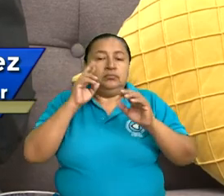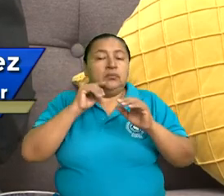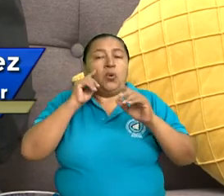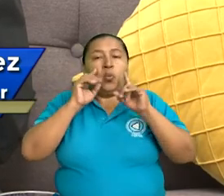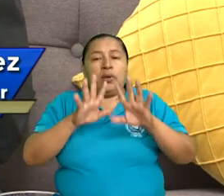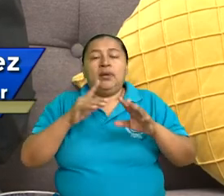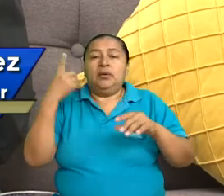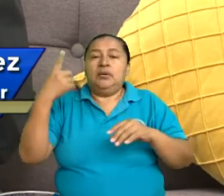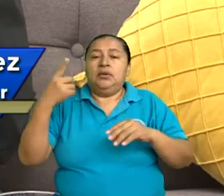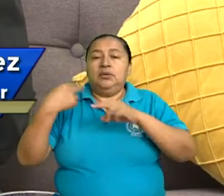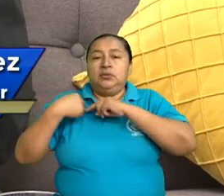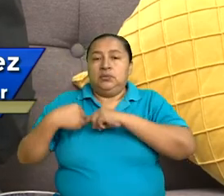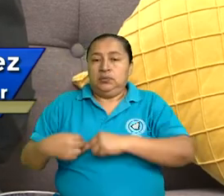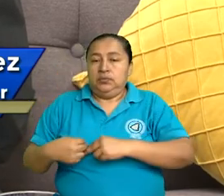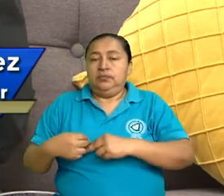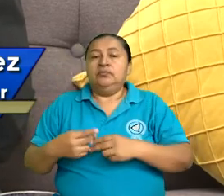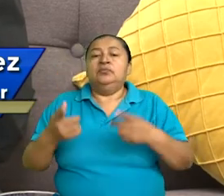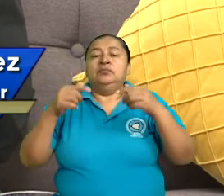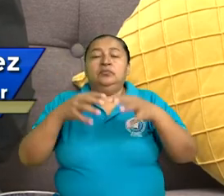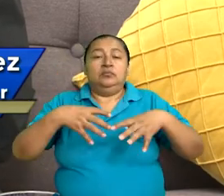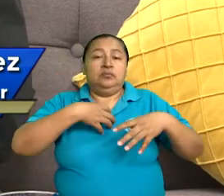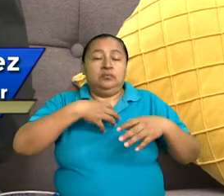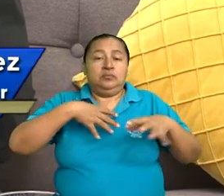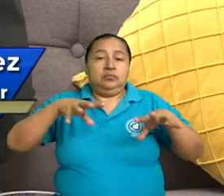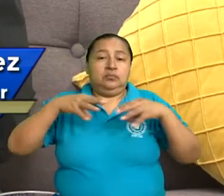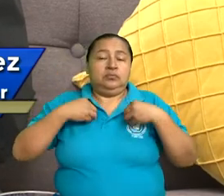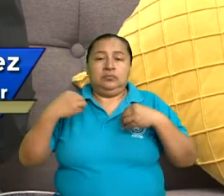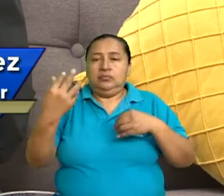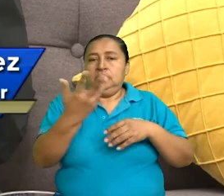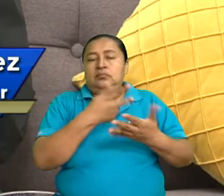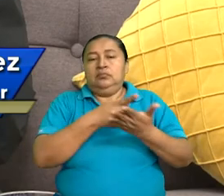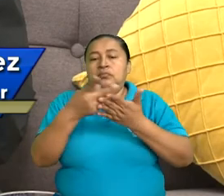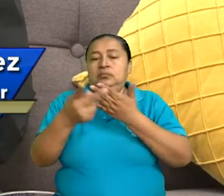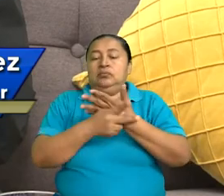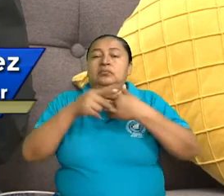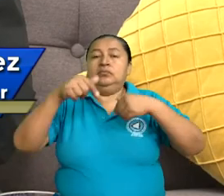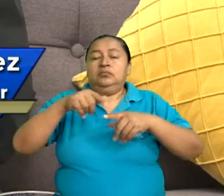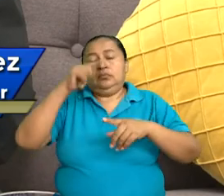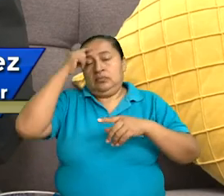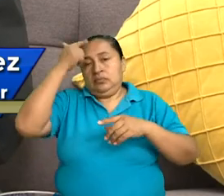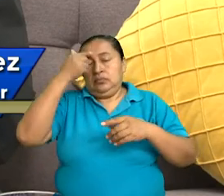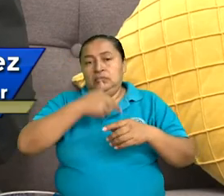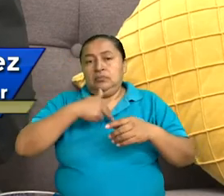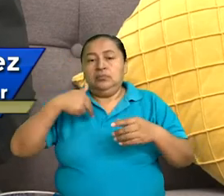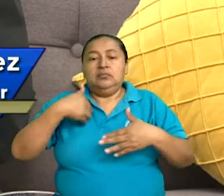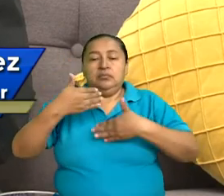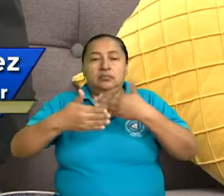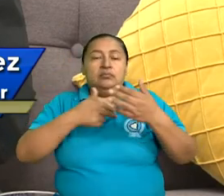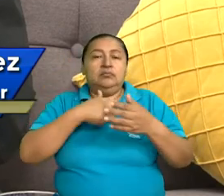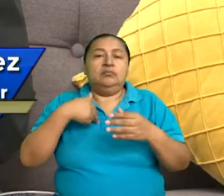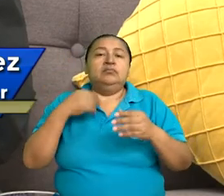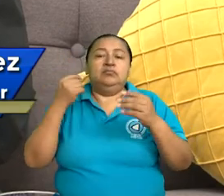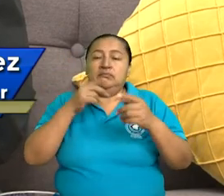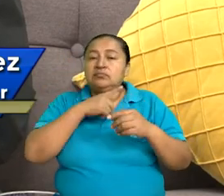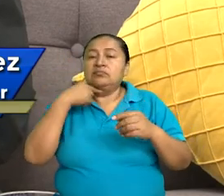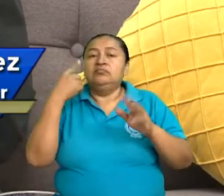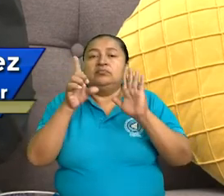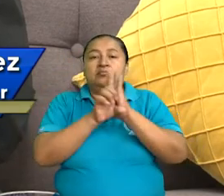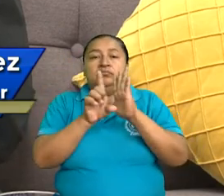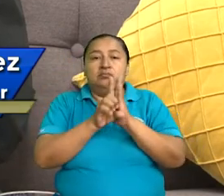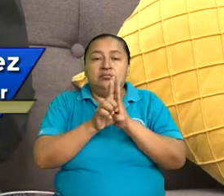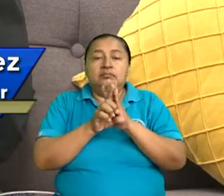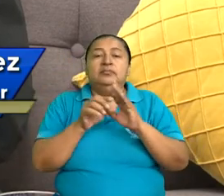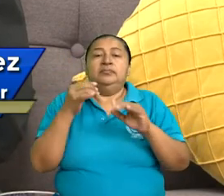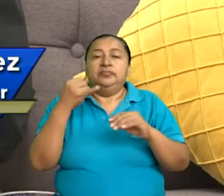los derechos humanos y apropiarnos de todos los programas que este gobierno viene creando para hacer realidad esas leyes y